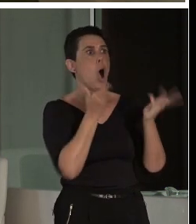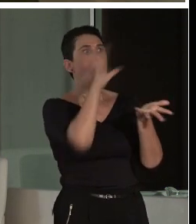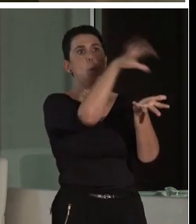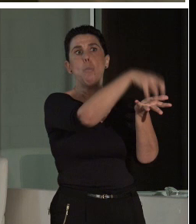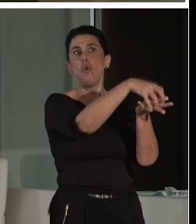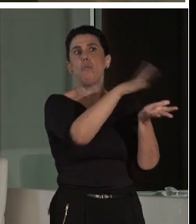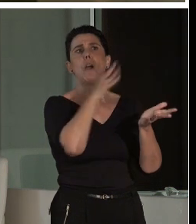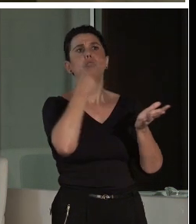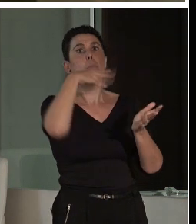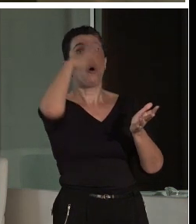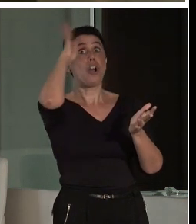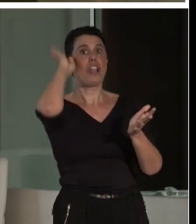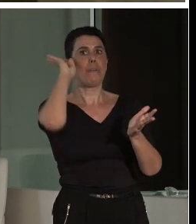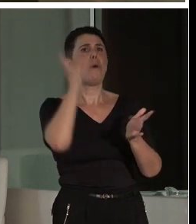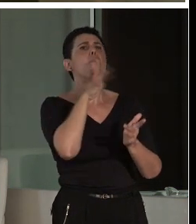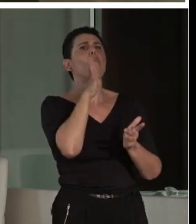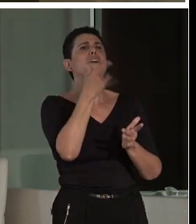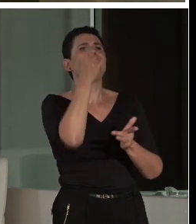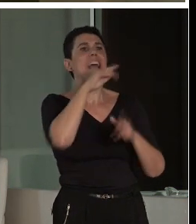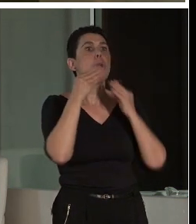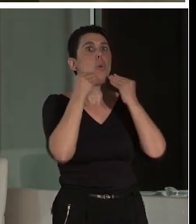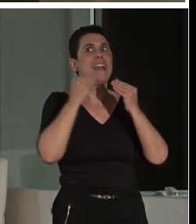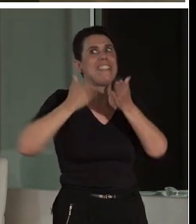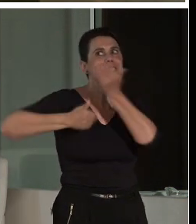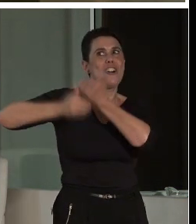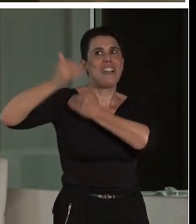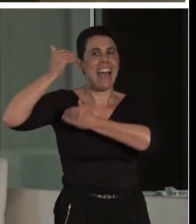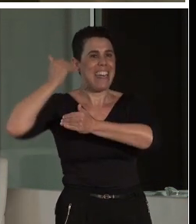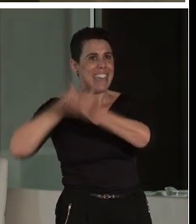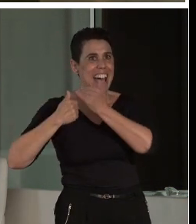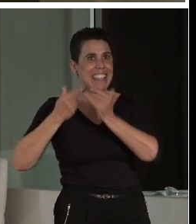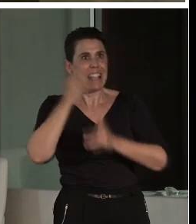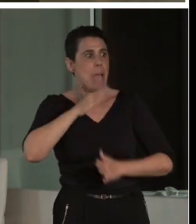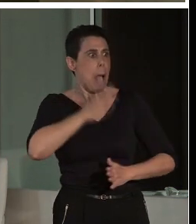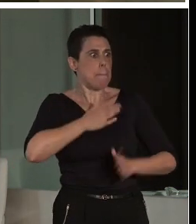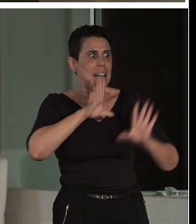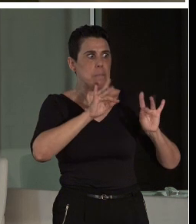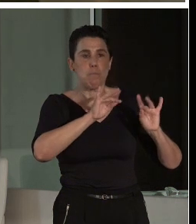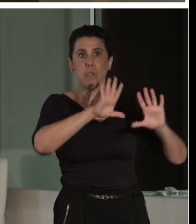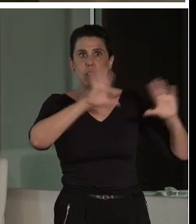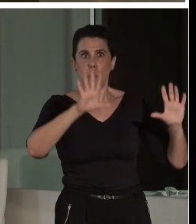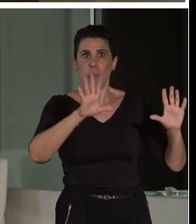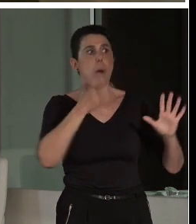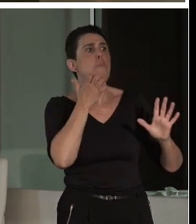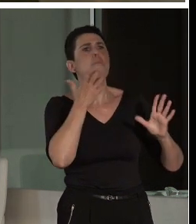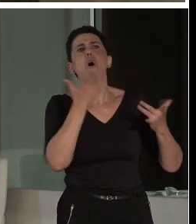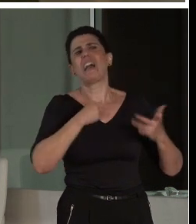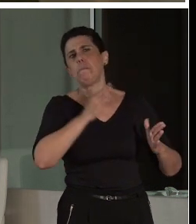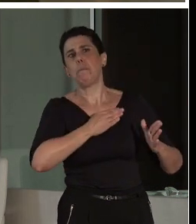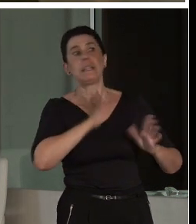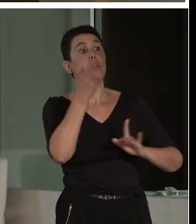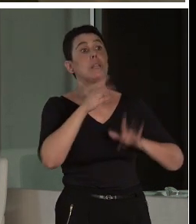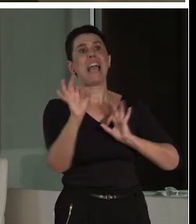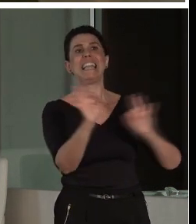historia detrás fantástica, tiene un patrimonio intangible brutal porque el Festival de Teatro Clásico, desde 1933